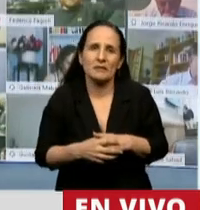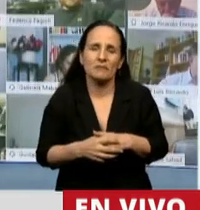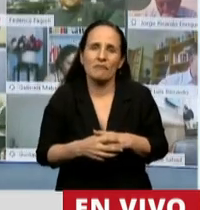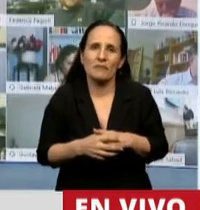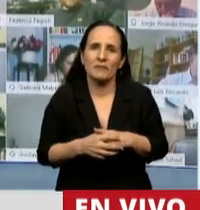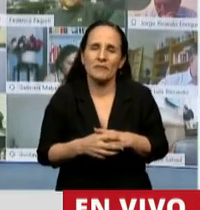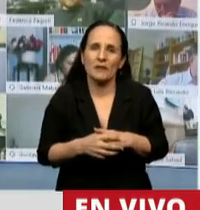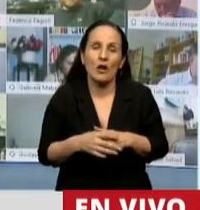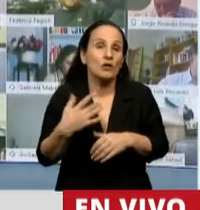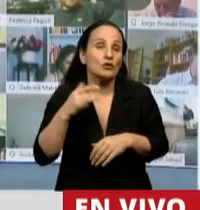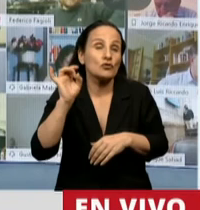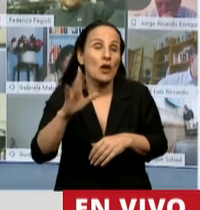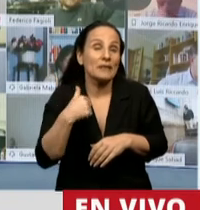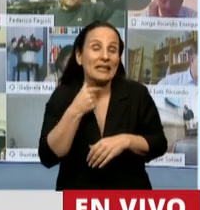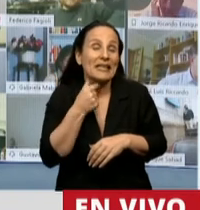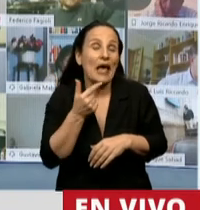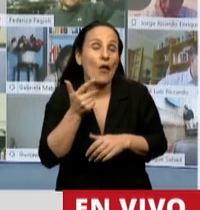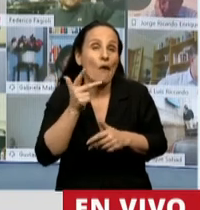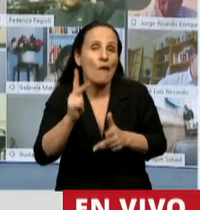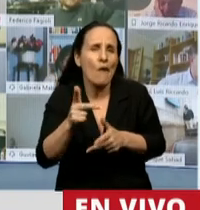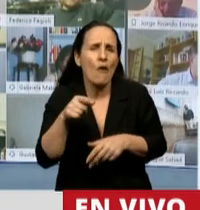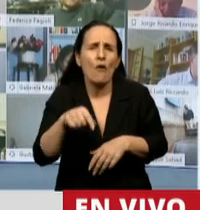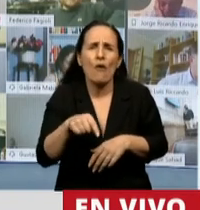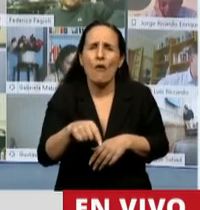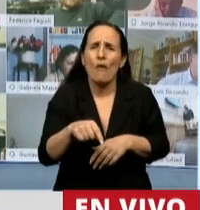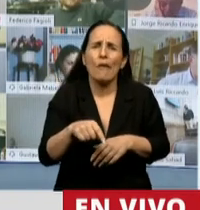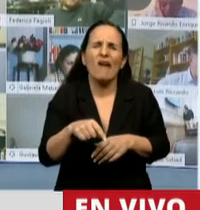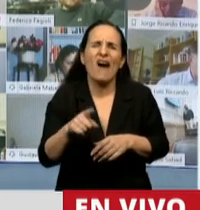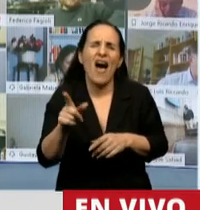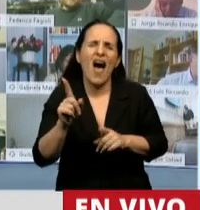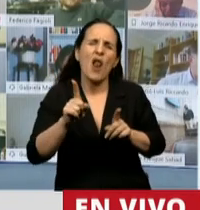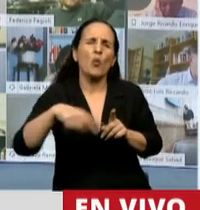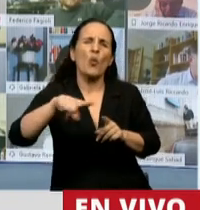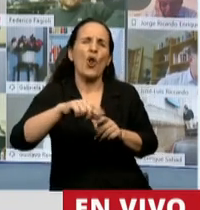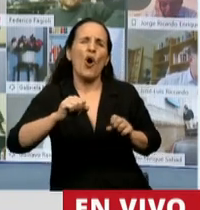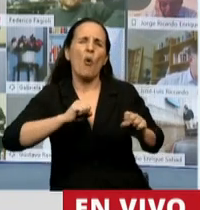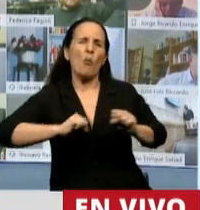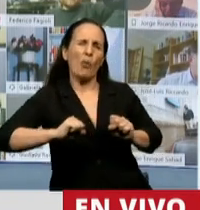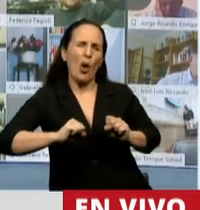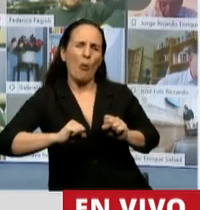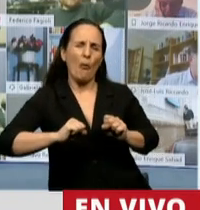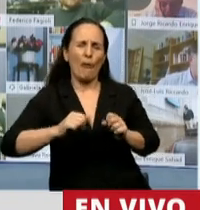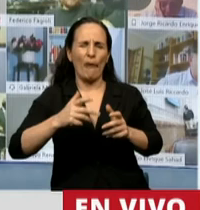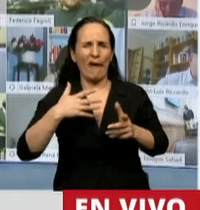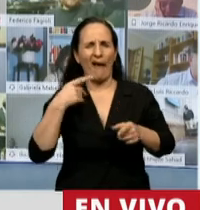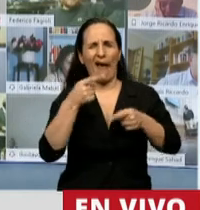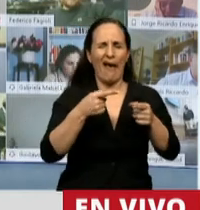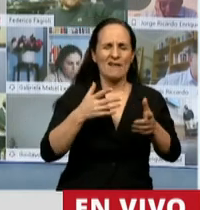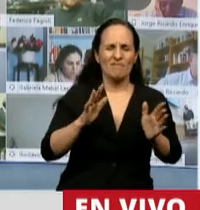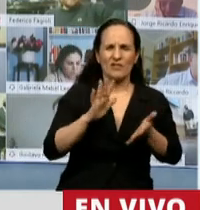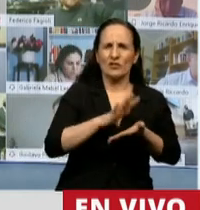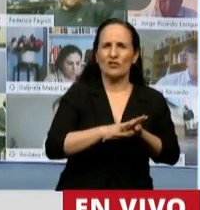simplemente decir que no no no voy a contestar algunas chicanas que se dicen recurrentemente sobre